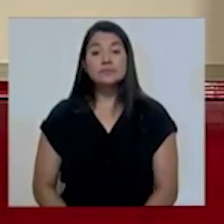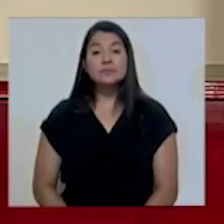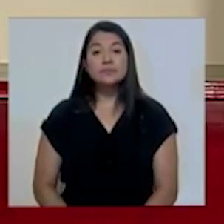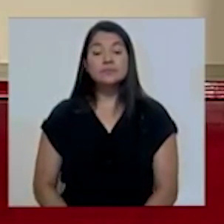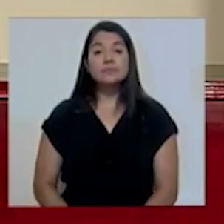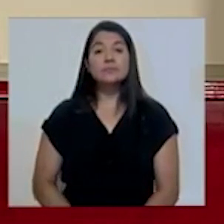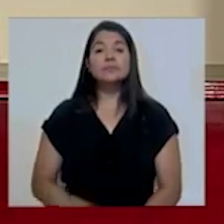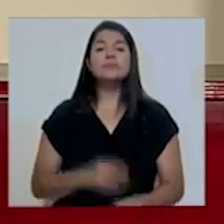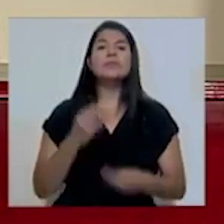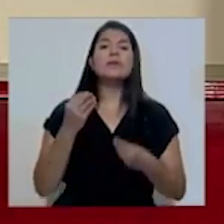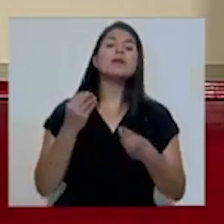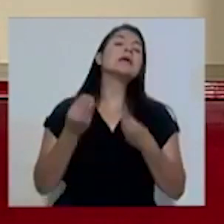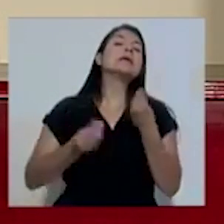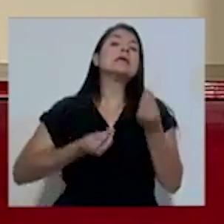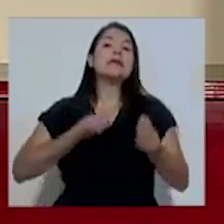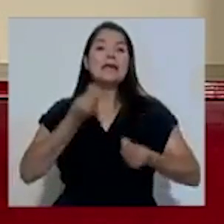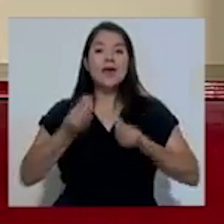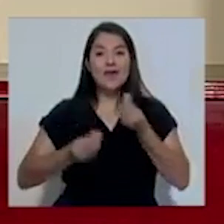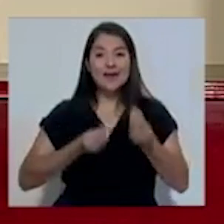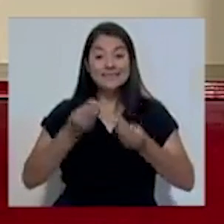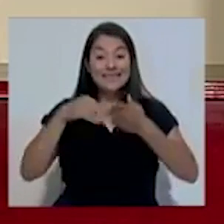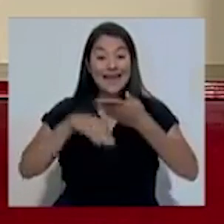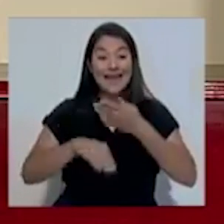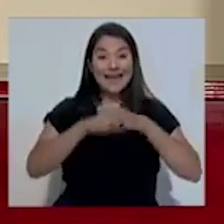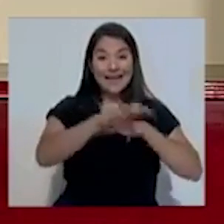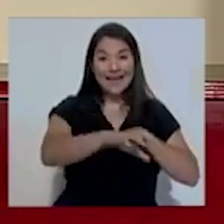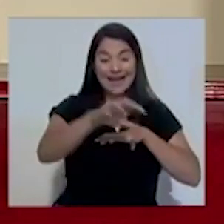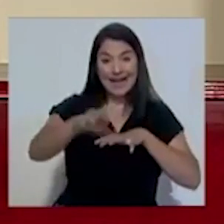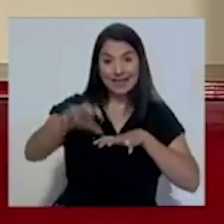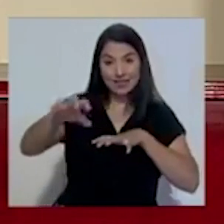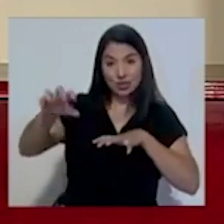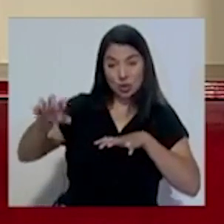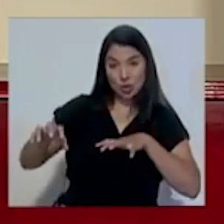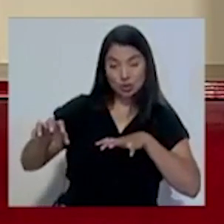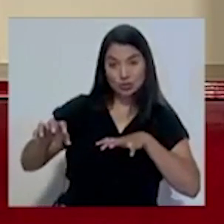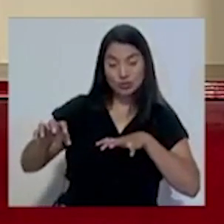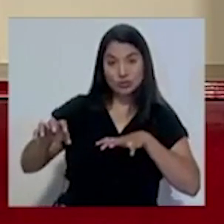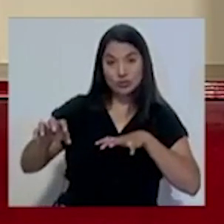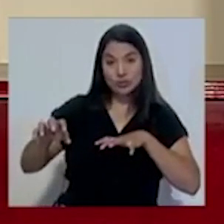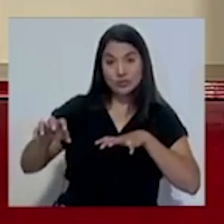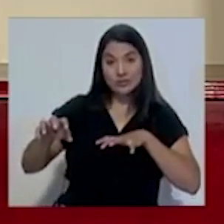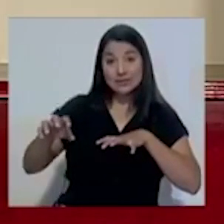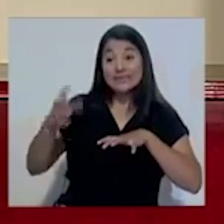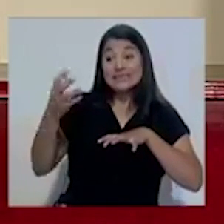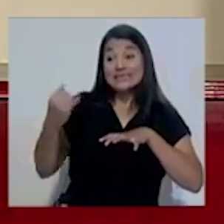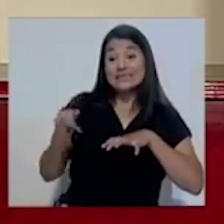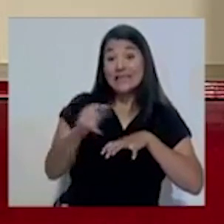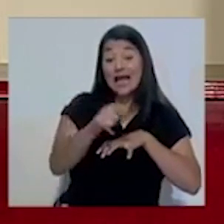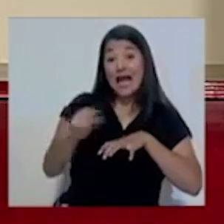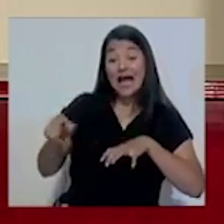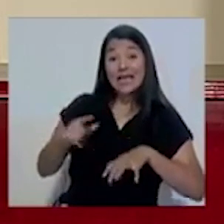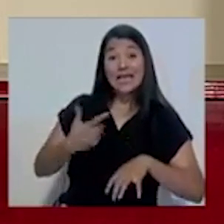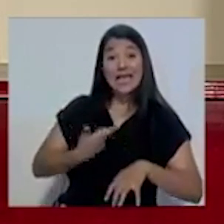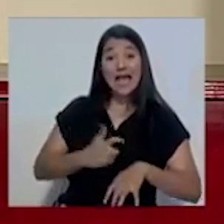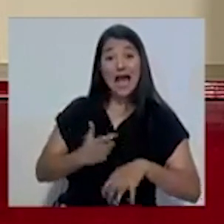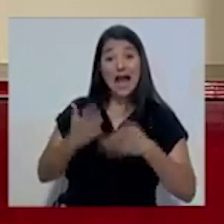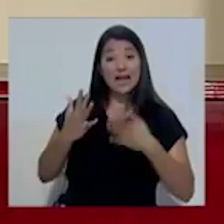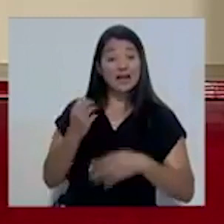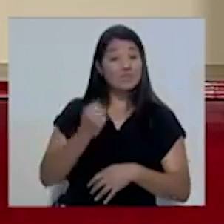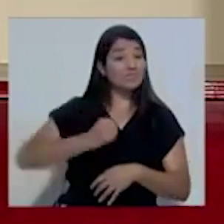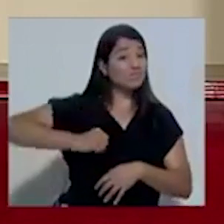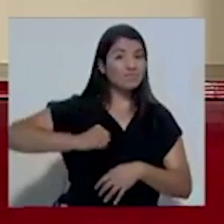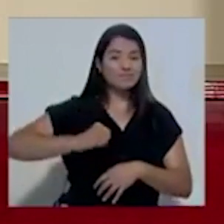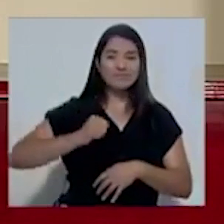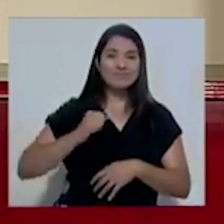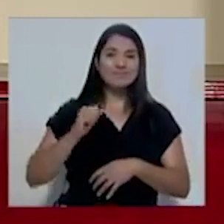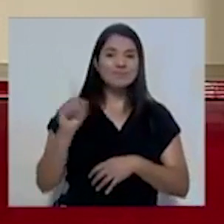¿Qué acciones se van a tomar en los cantones donde los alcaldes se han revelado contra la